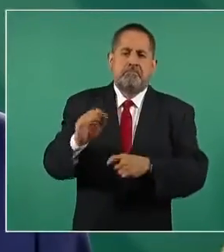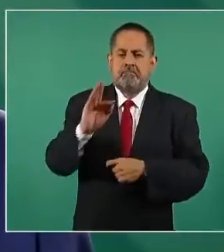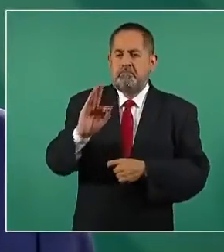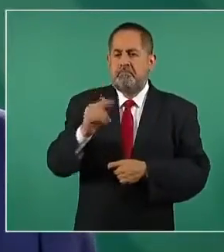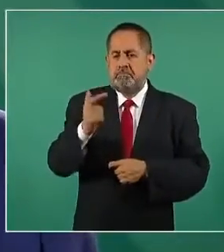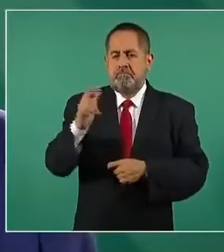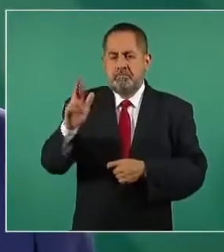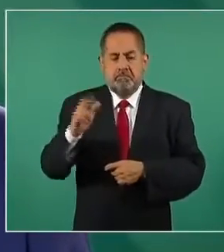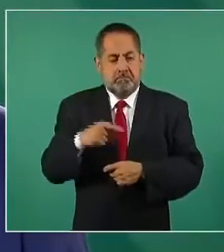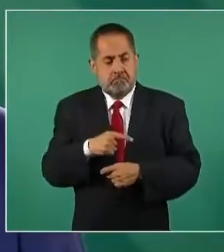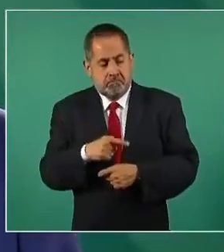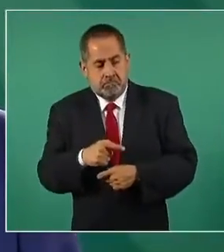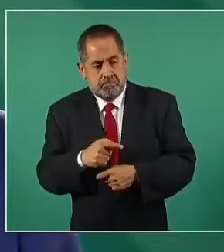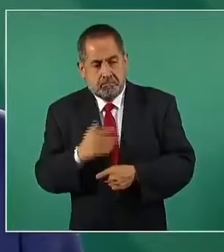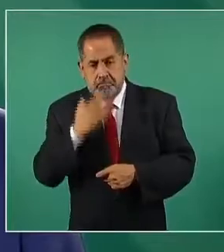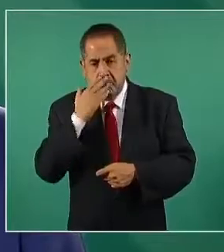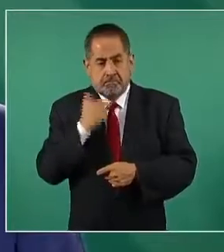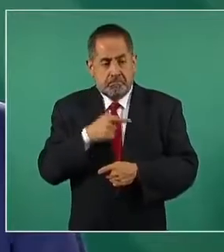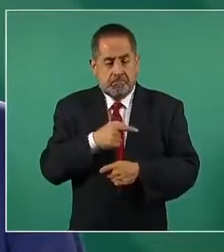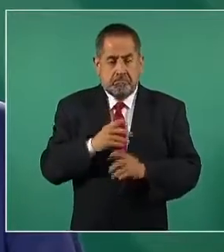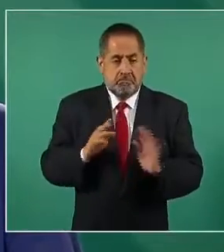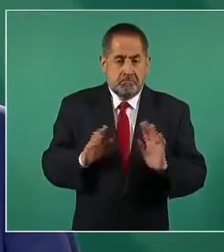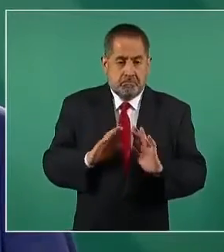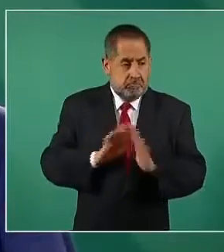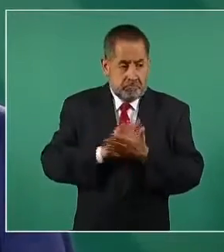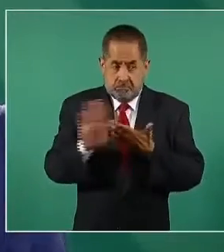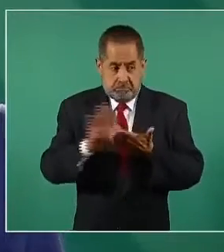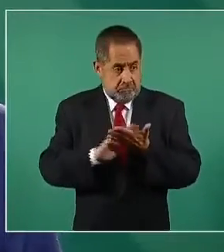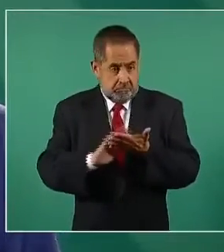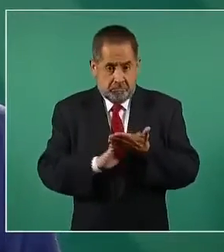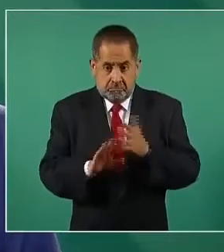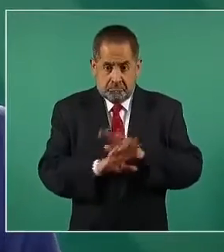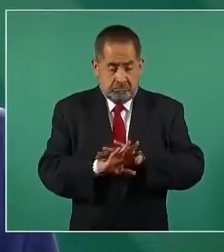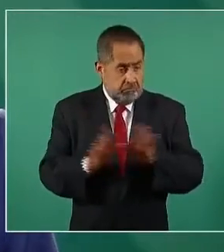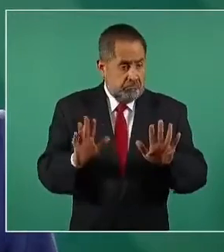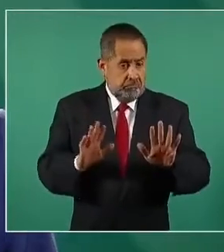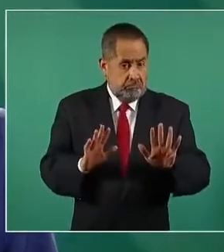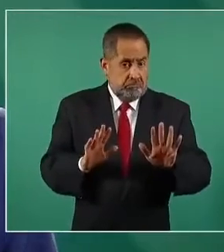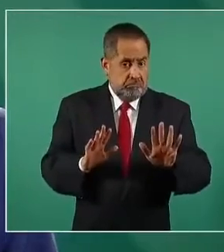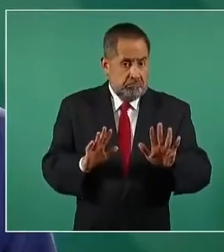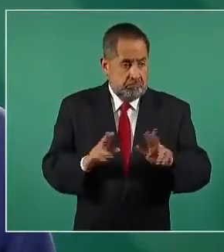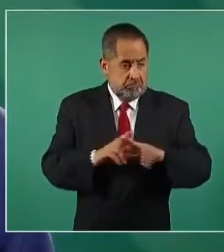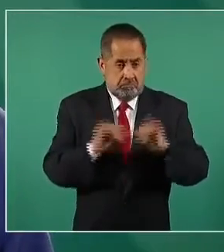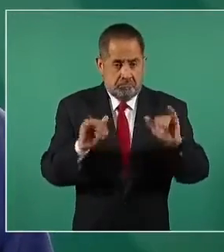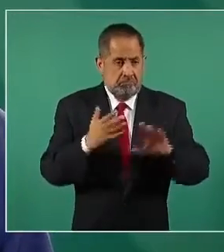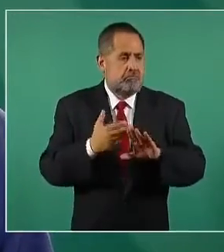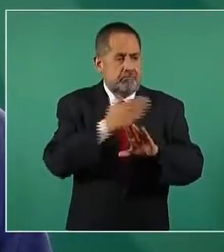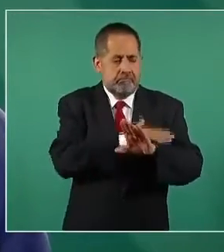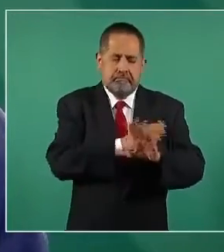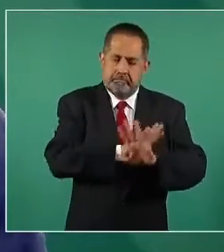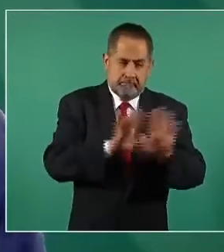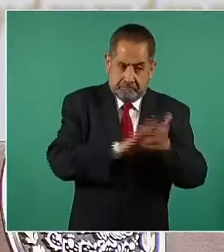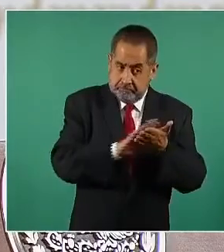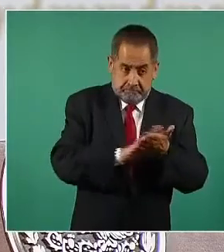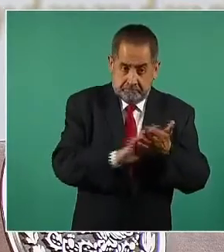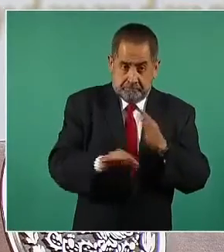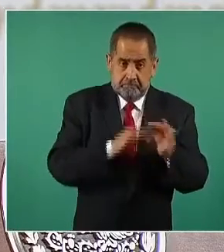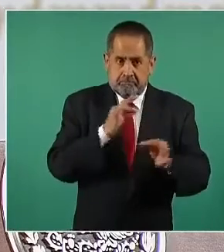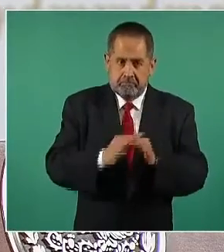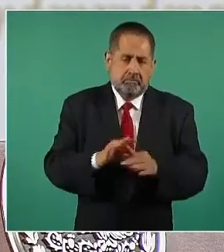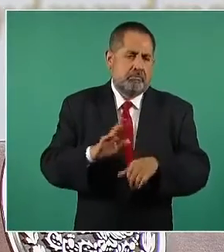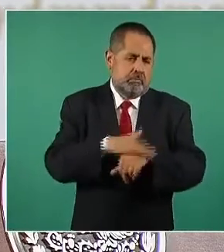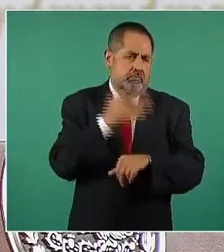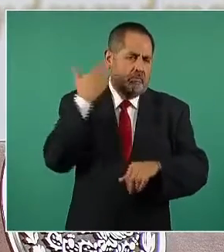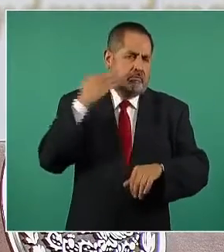de que no tiene ya ningún pendiente, porque